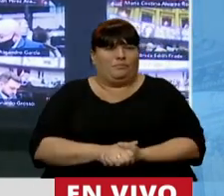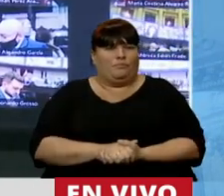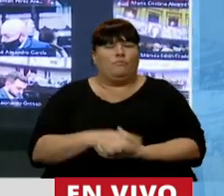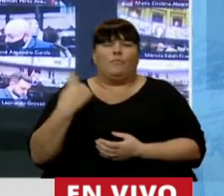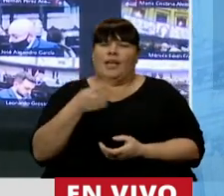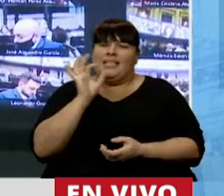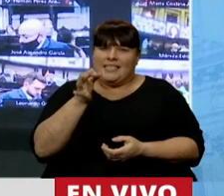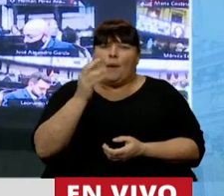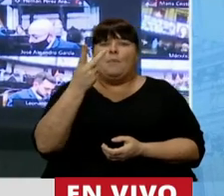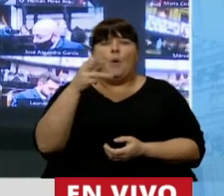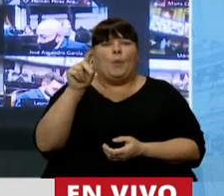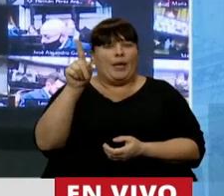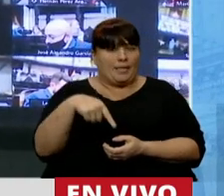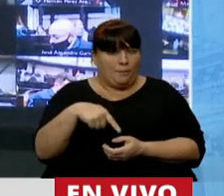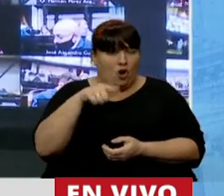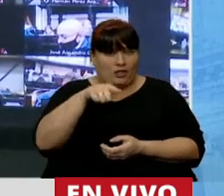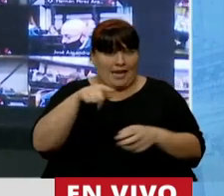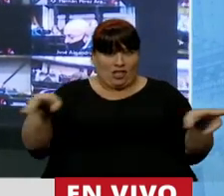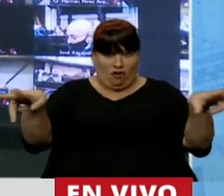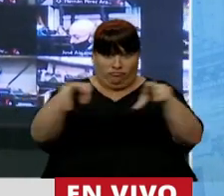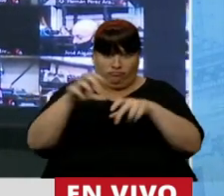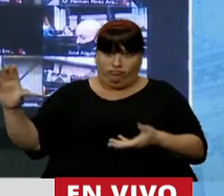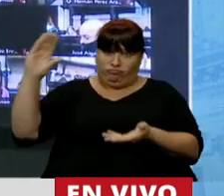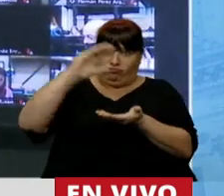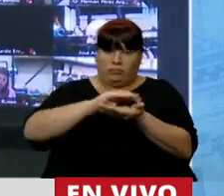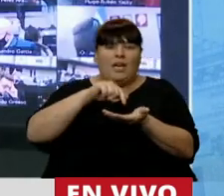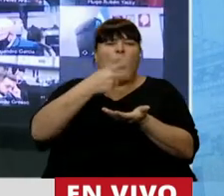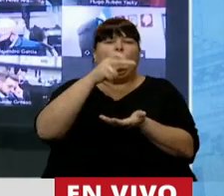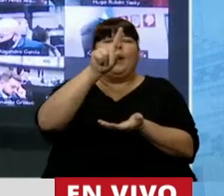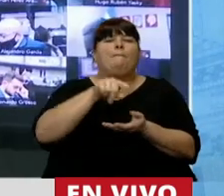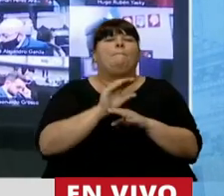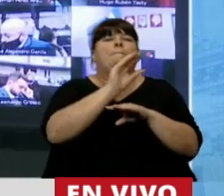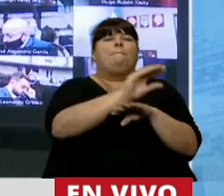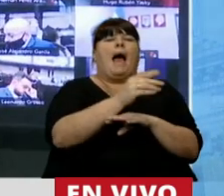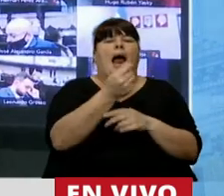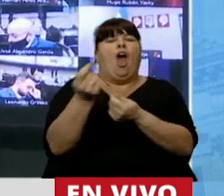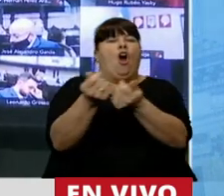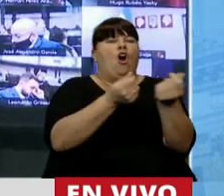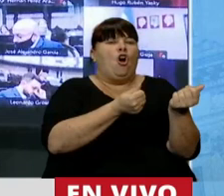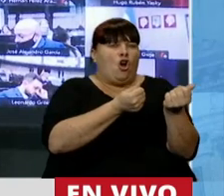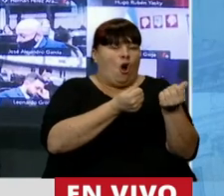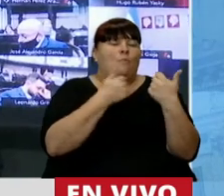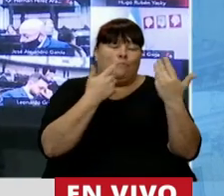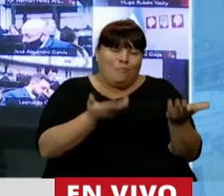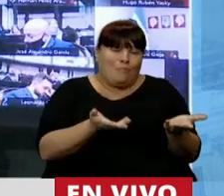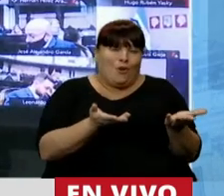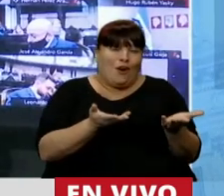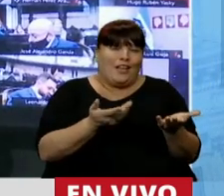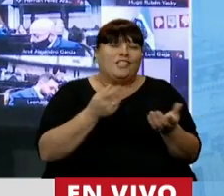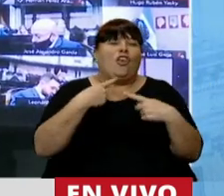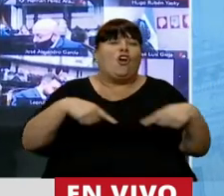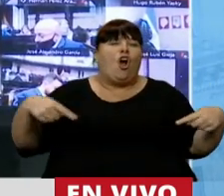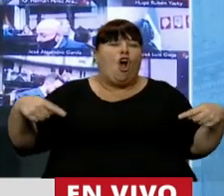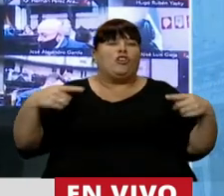Sabemos que un 20% de este aporte va a estar destinado a la compra, por eso mismo, de